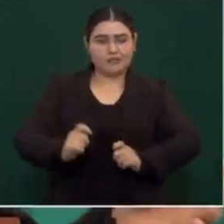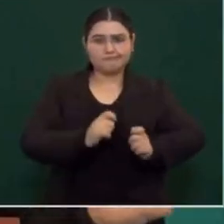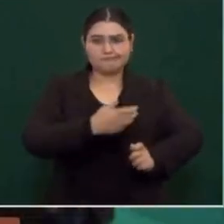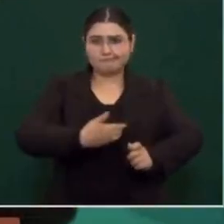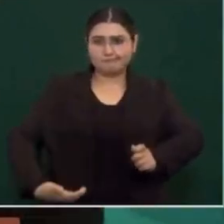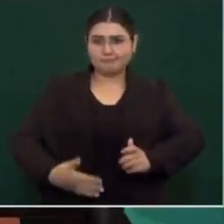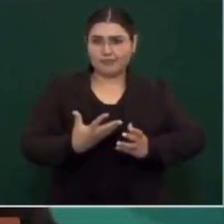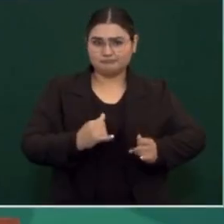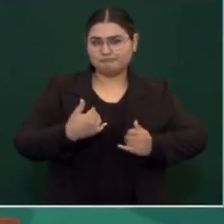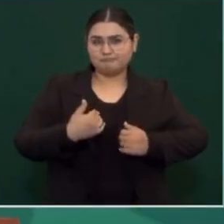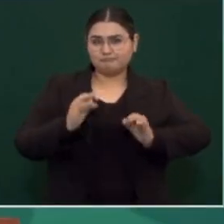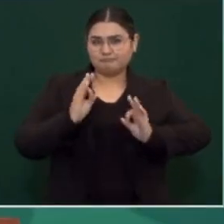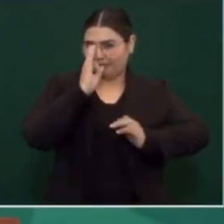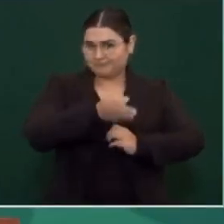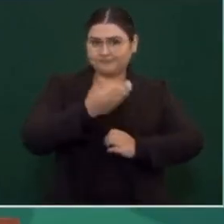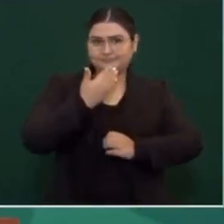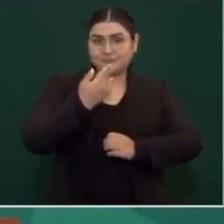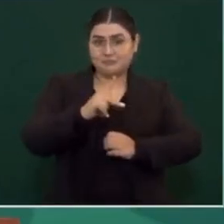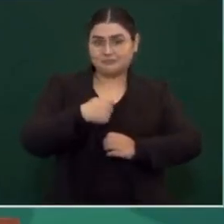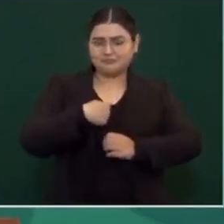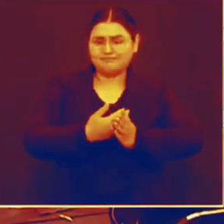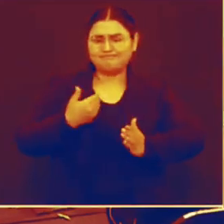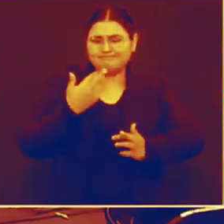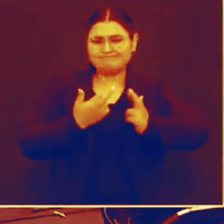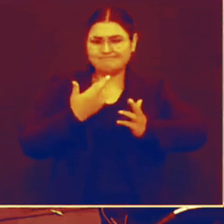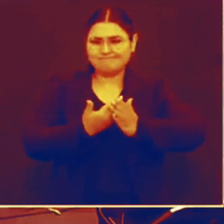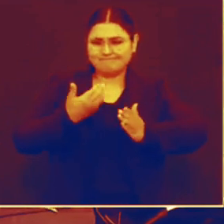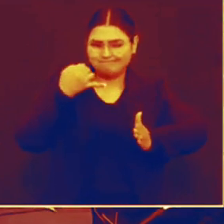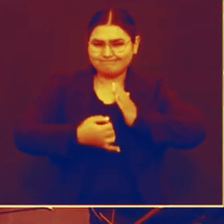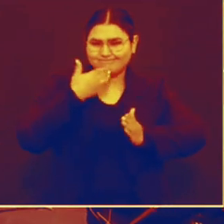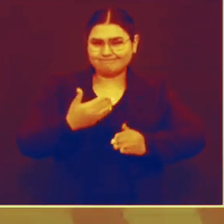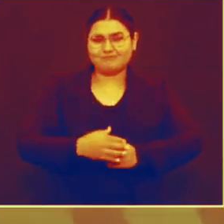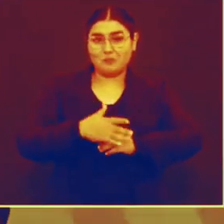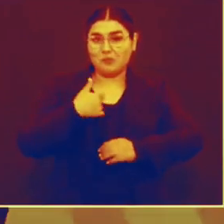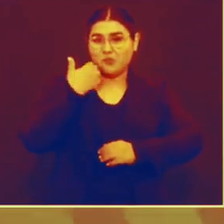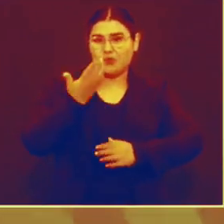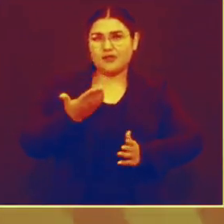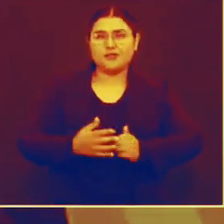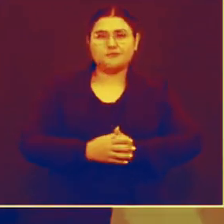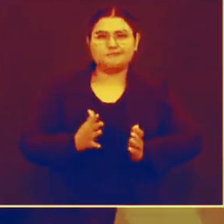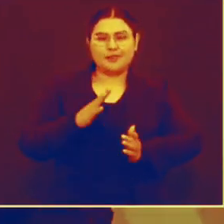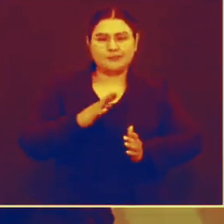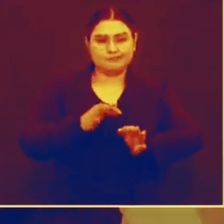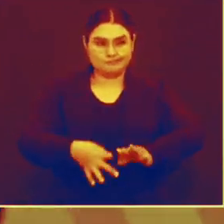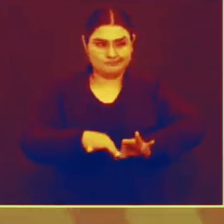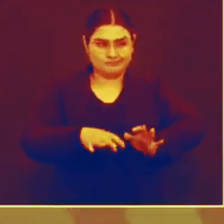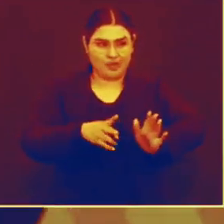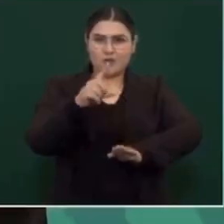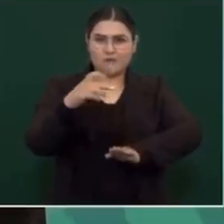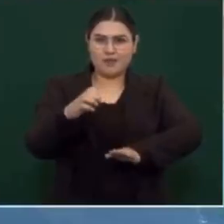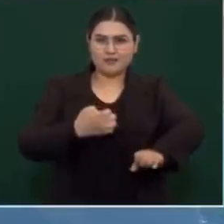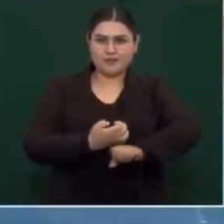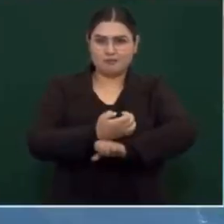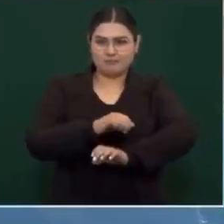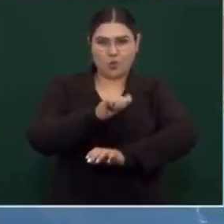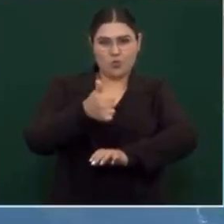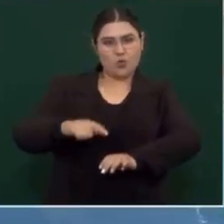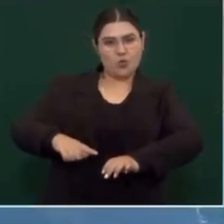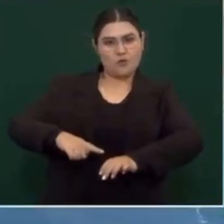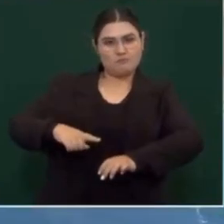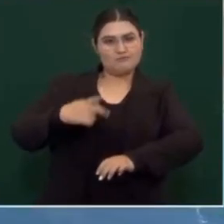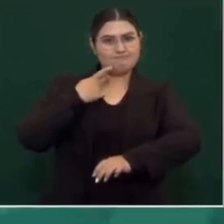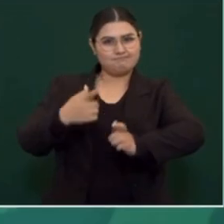presidencia, pues lo hacemos. Pero sí voy a hacer la consulta. Porque además yo no quiero legitimar un golpe de Estado. No